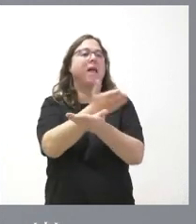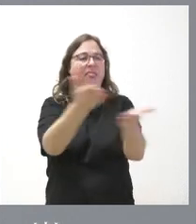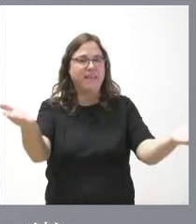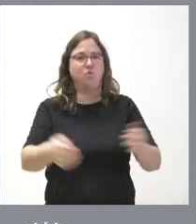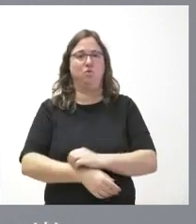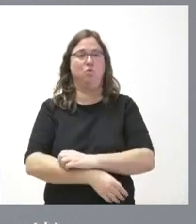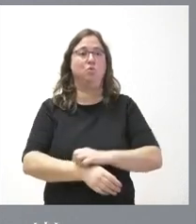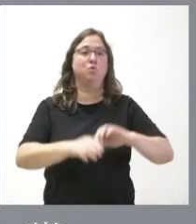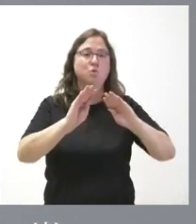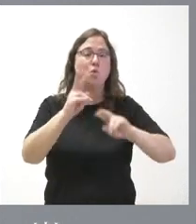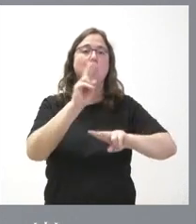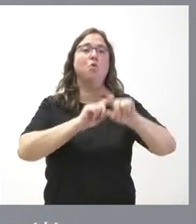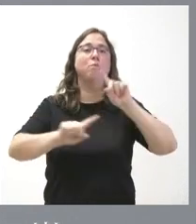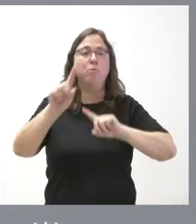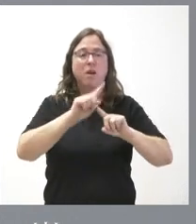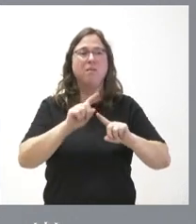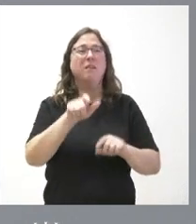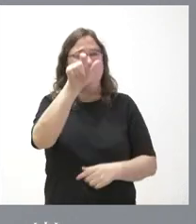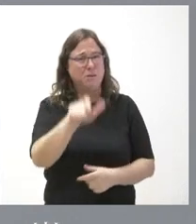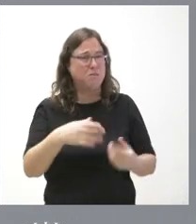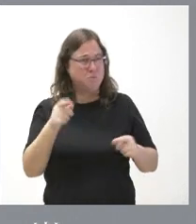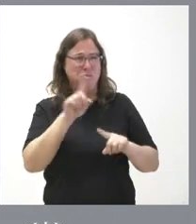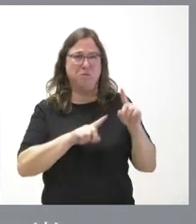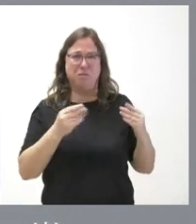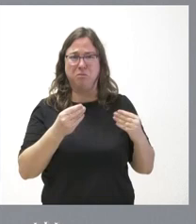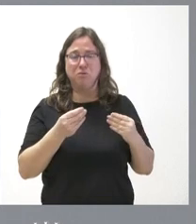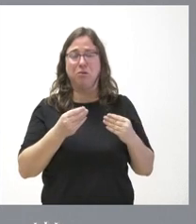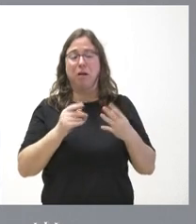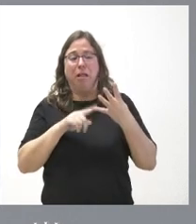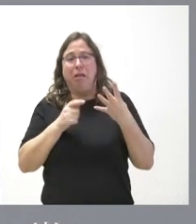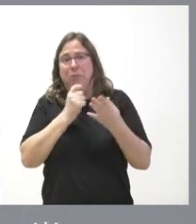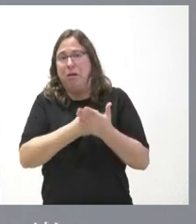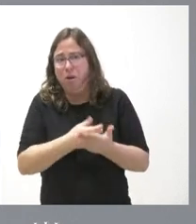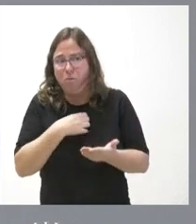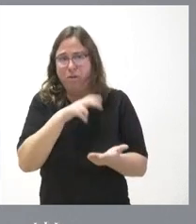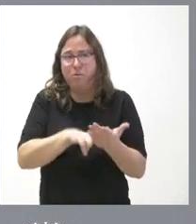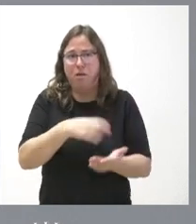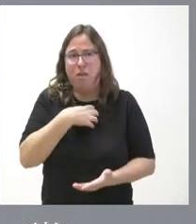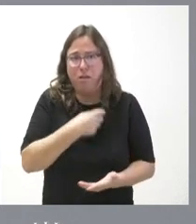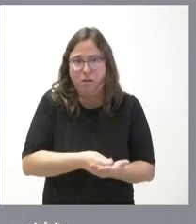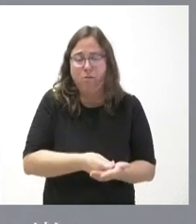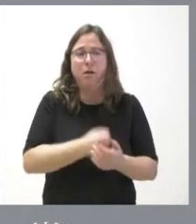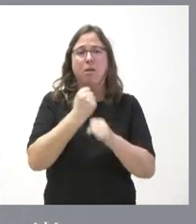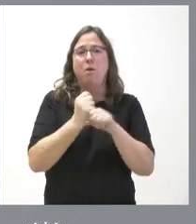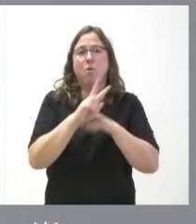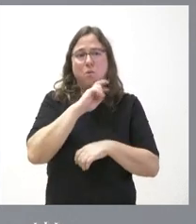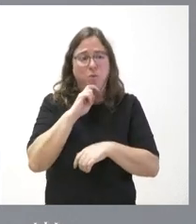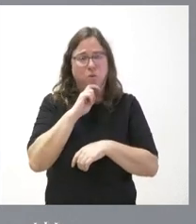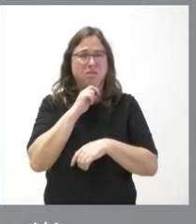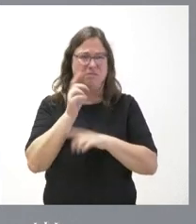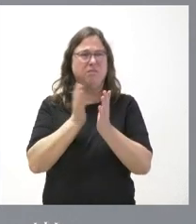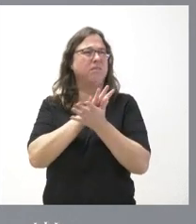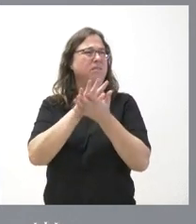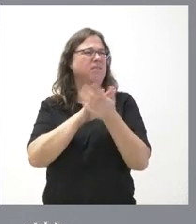de sus problemas de sus realidades hay mucha gente con problemas para llegar a fin de mes para poder pagar su hipoteca para mantener un empleo como para dediquemos mucho